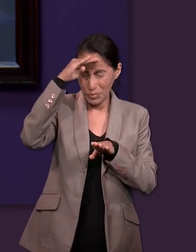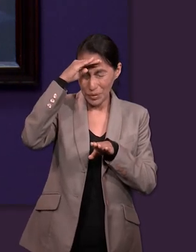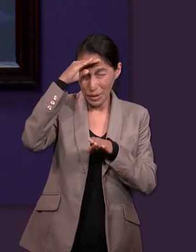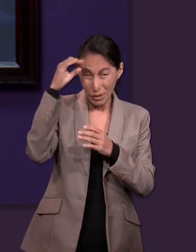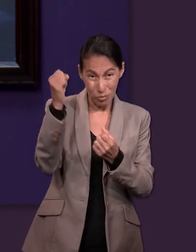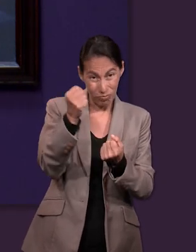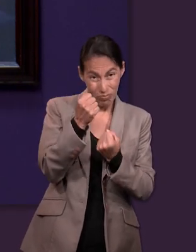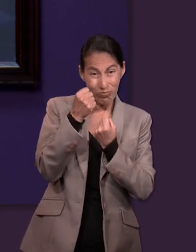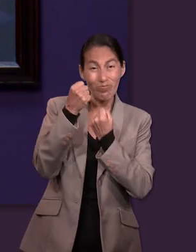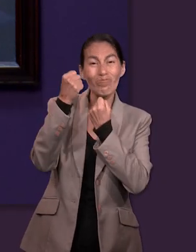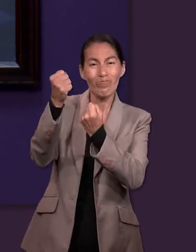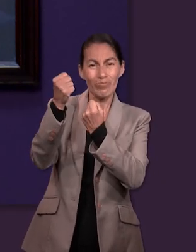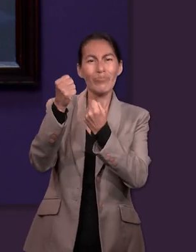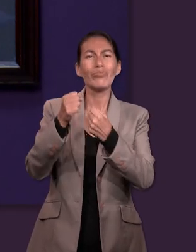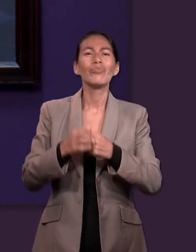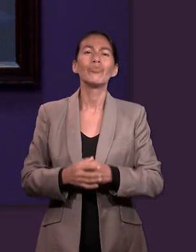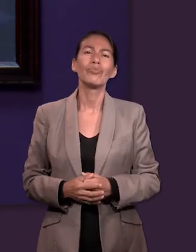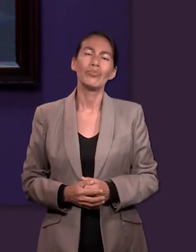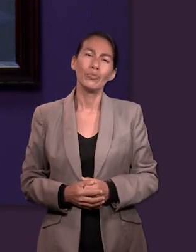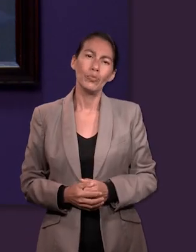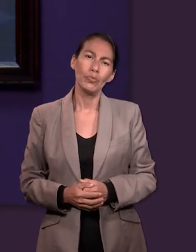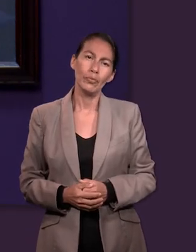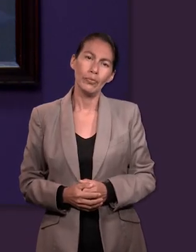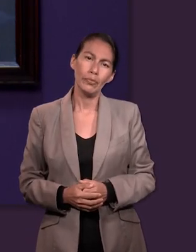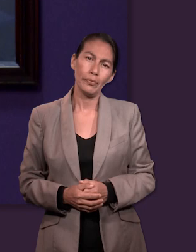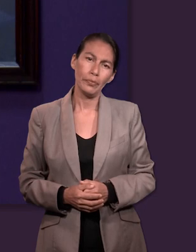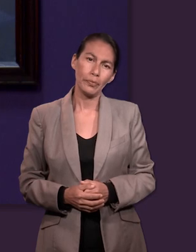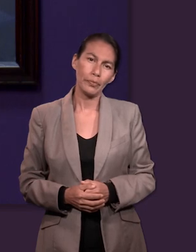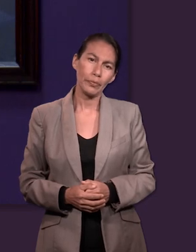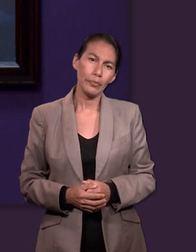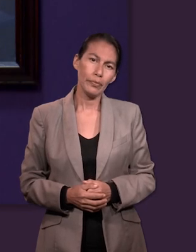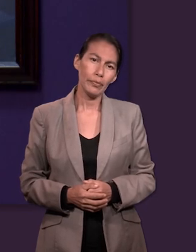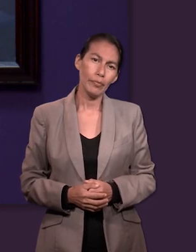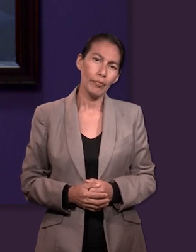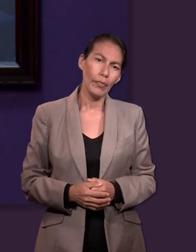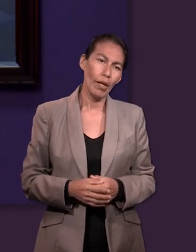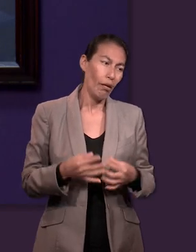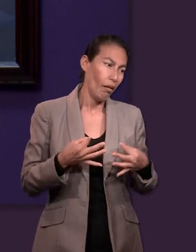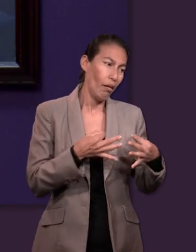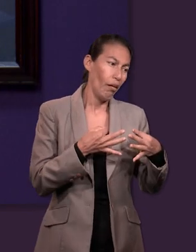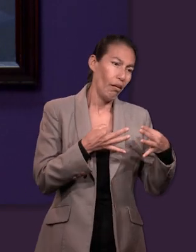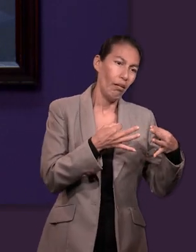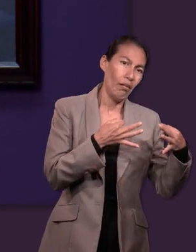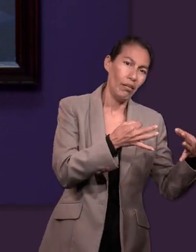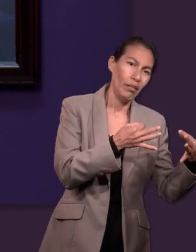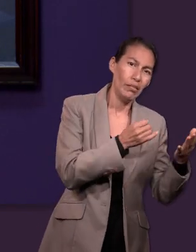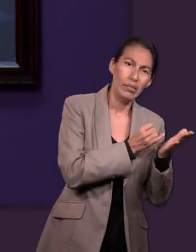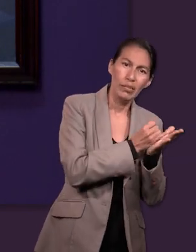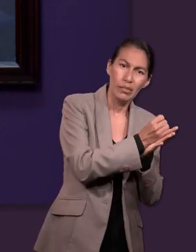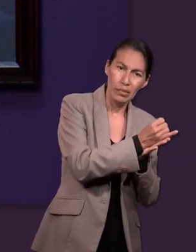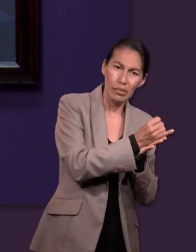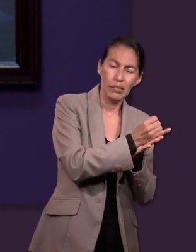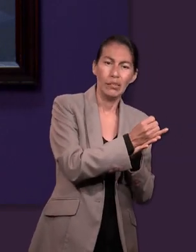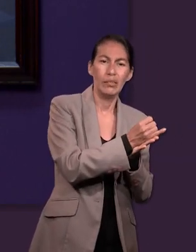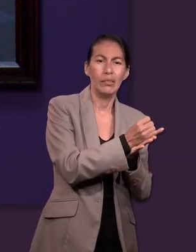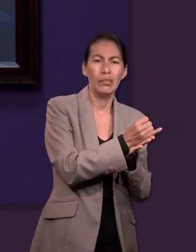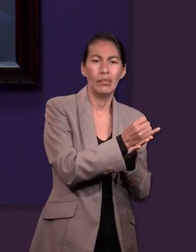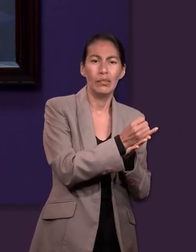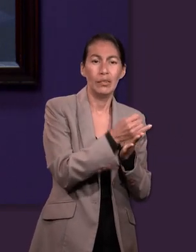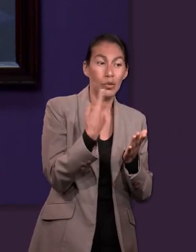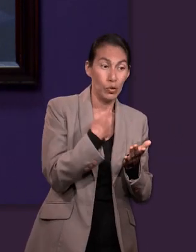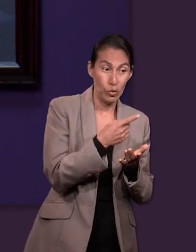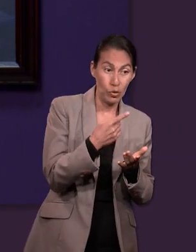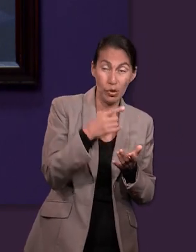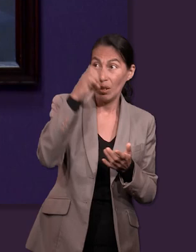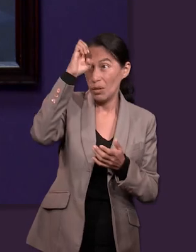mente de poder ahora sí llevarnos a todas esas decisiones equivocadas,